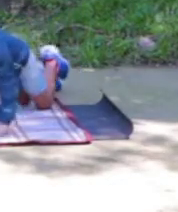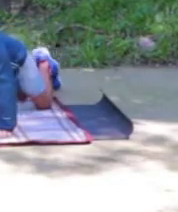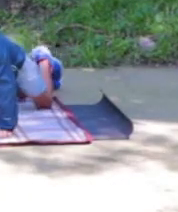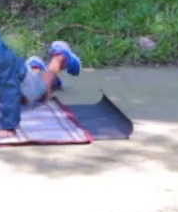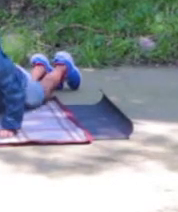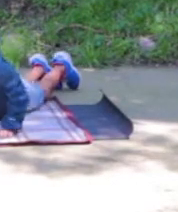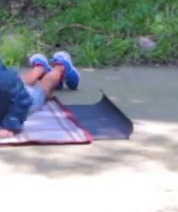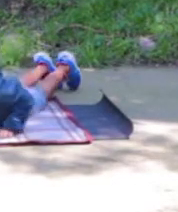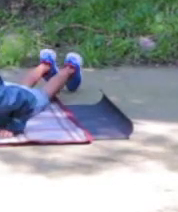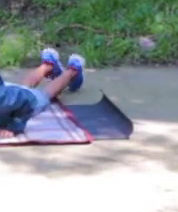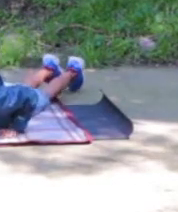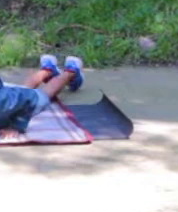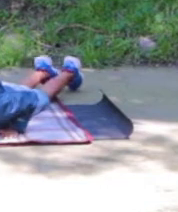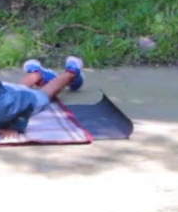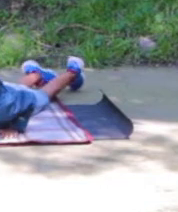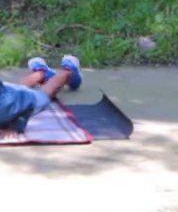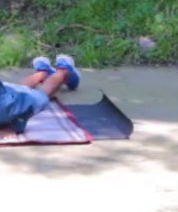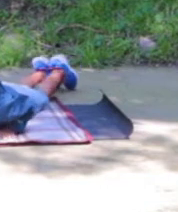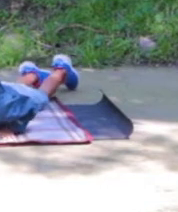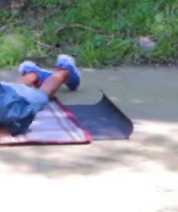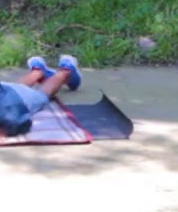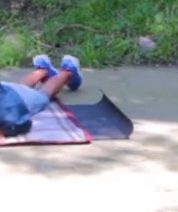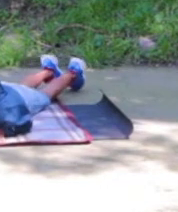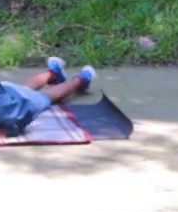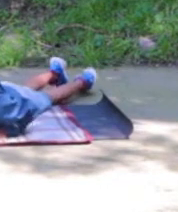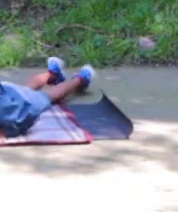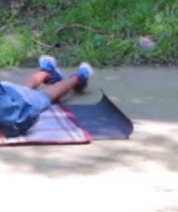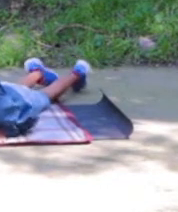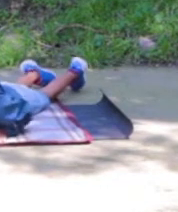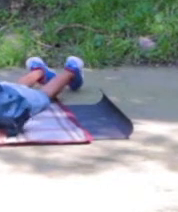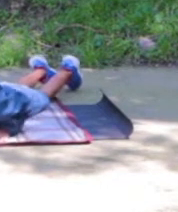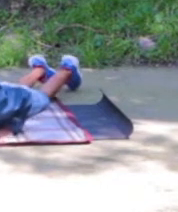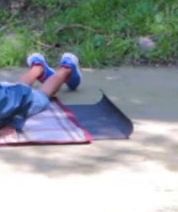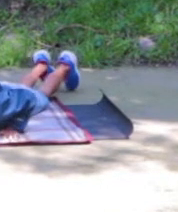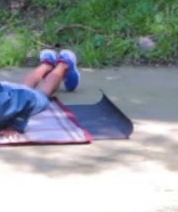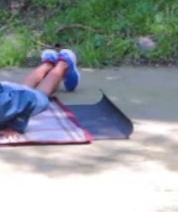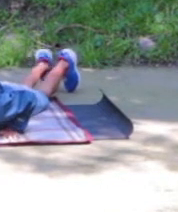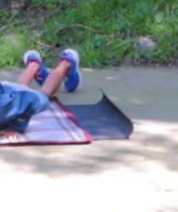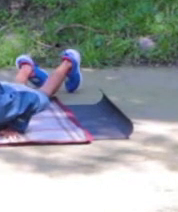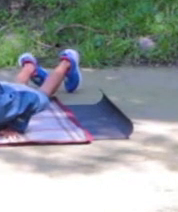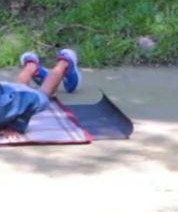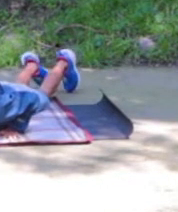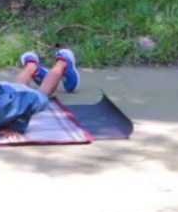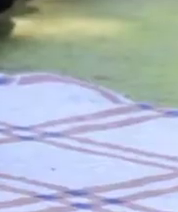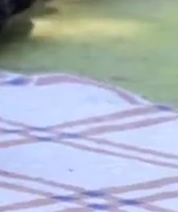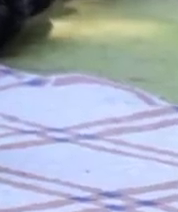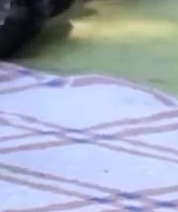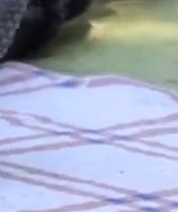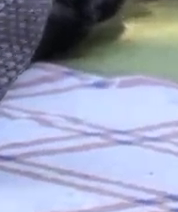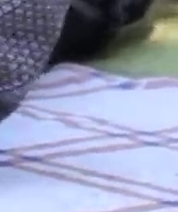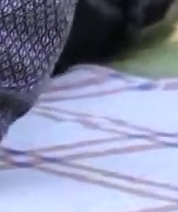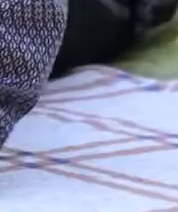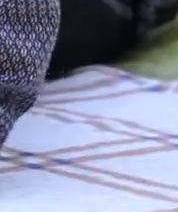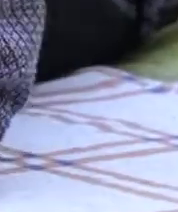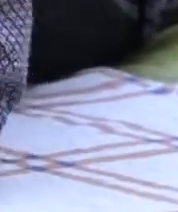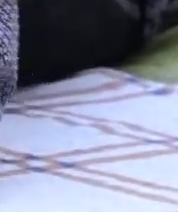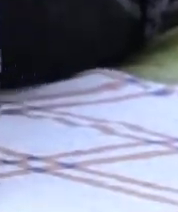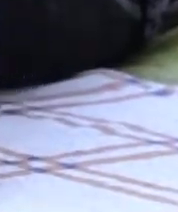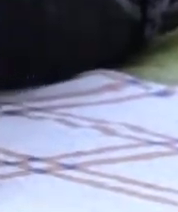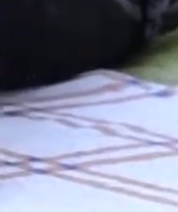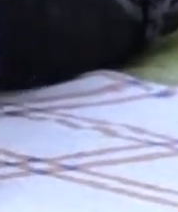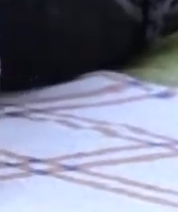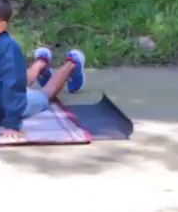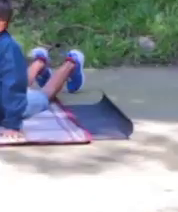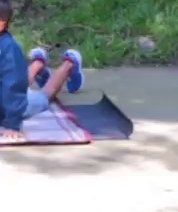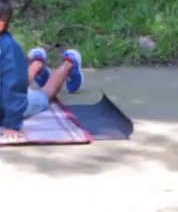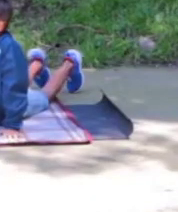Vamos a poner nuestras manos en la forma lateral. Y lo único que vamos a hacer es levantar la